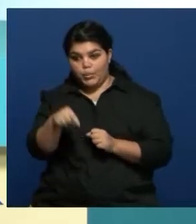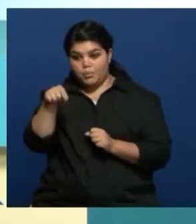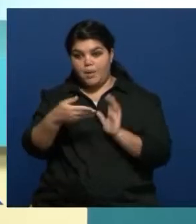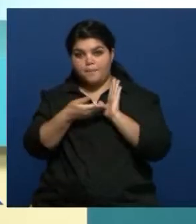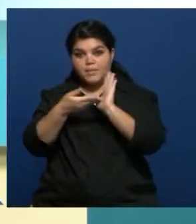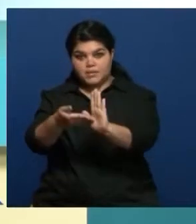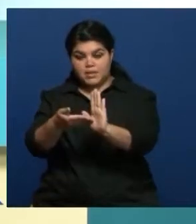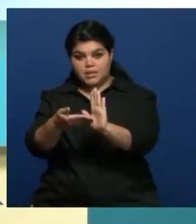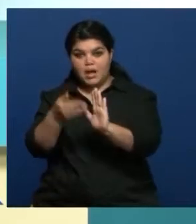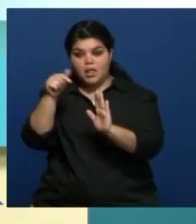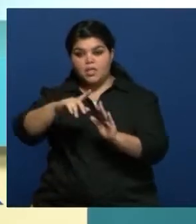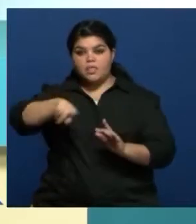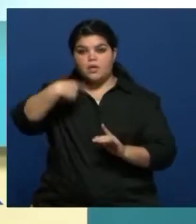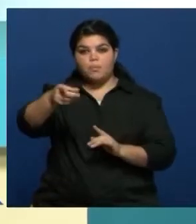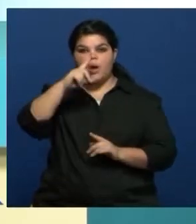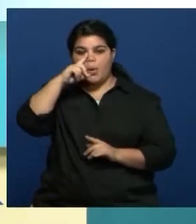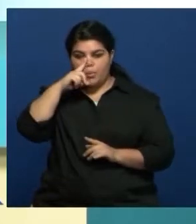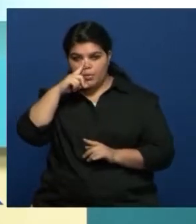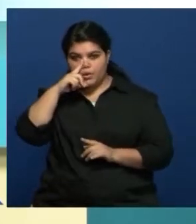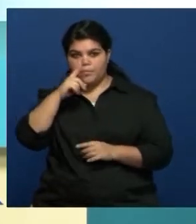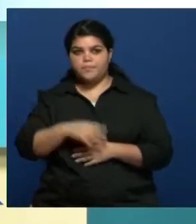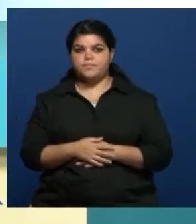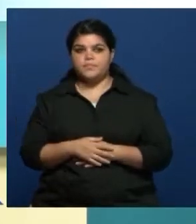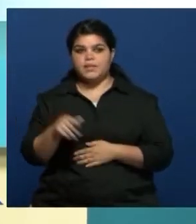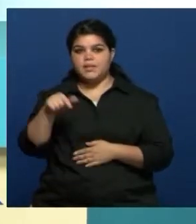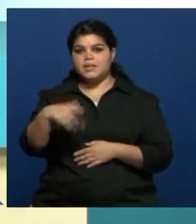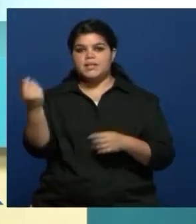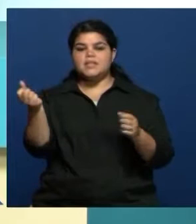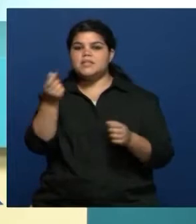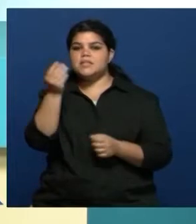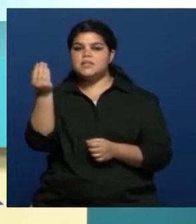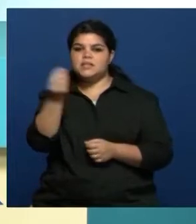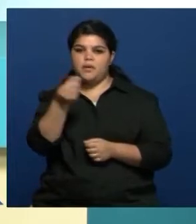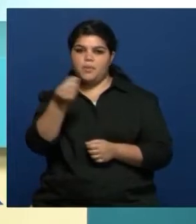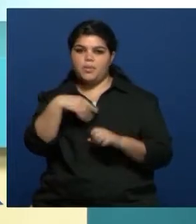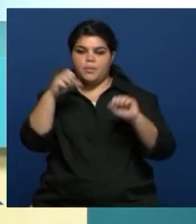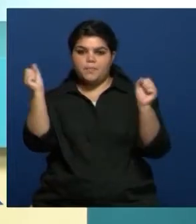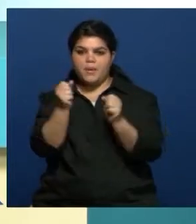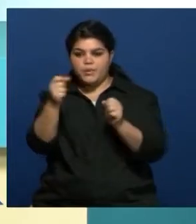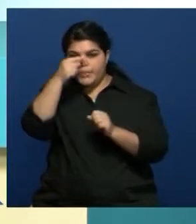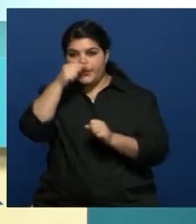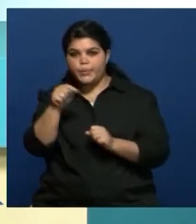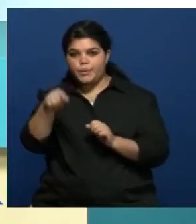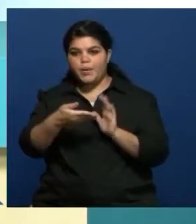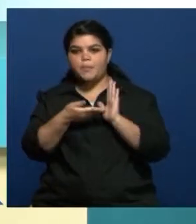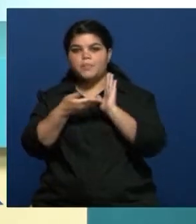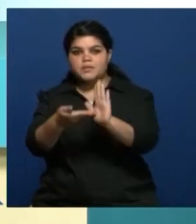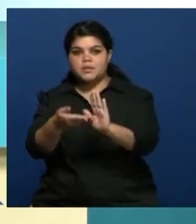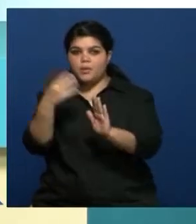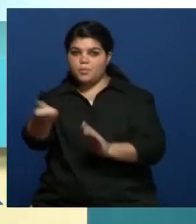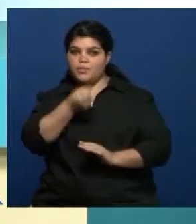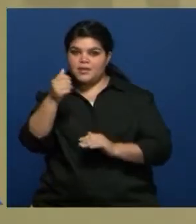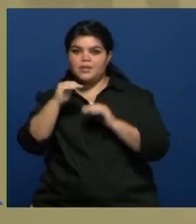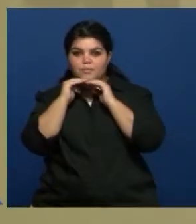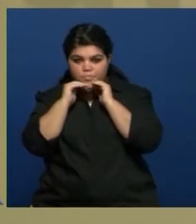que después tenemos funciones en junio. Pero este es el último sábado de mayo que vamos a estar, así que está bueno eso para aprovechar.